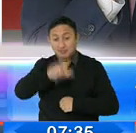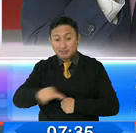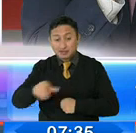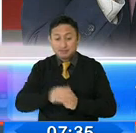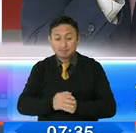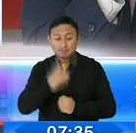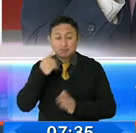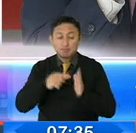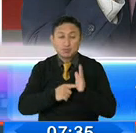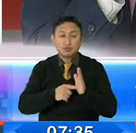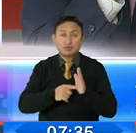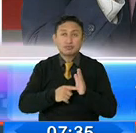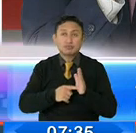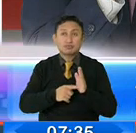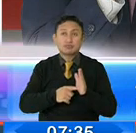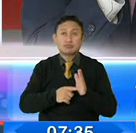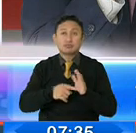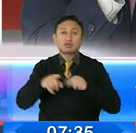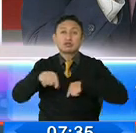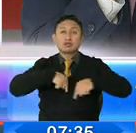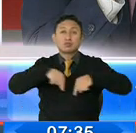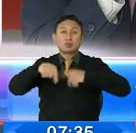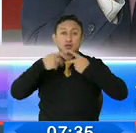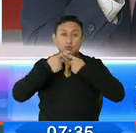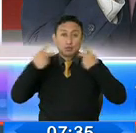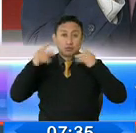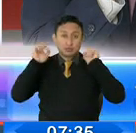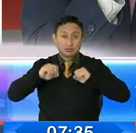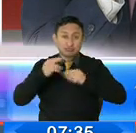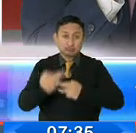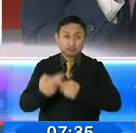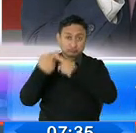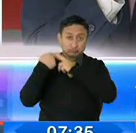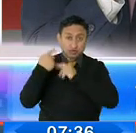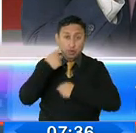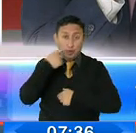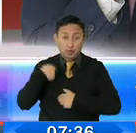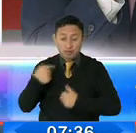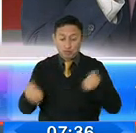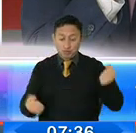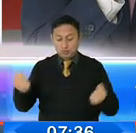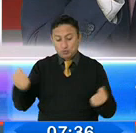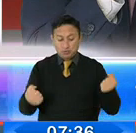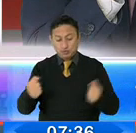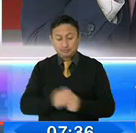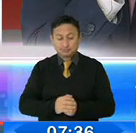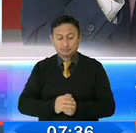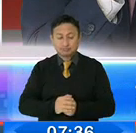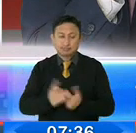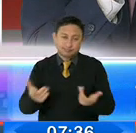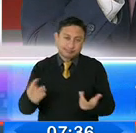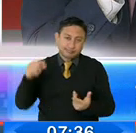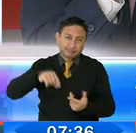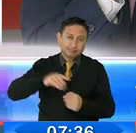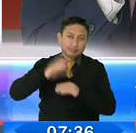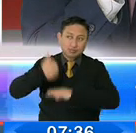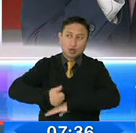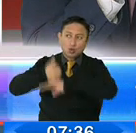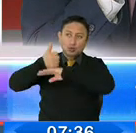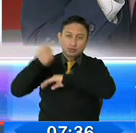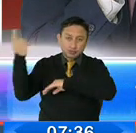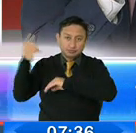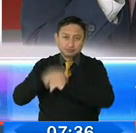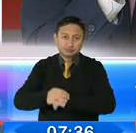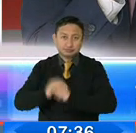Tenemos, en el caso del transporte público, tenemos una responsabilidad del conductor, tenemos una responsabilidad, obviamente, de la autoridad y una